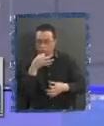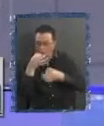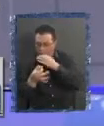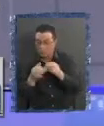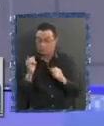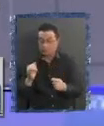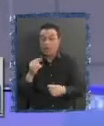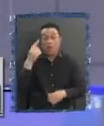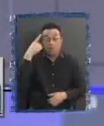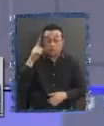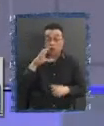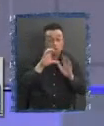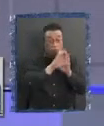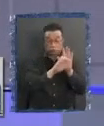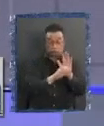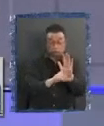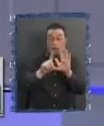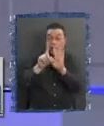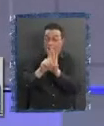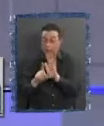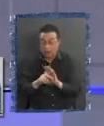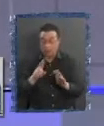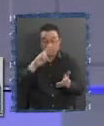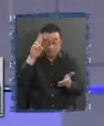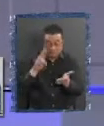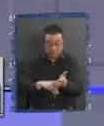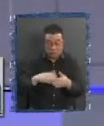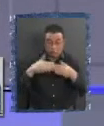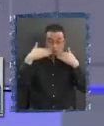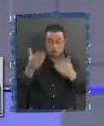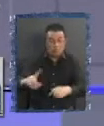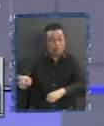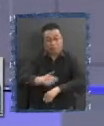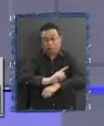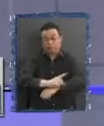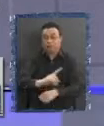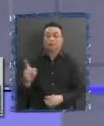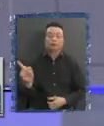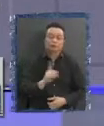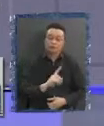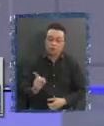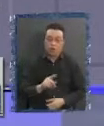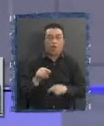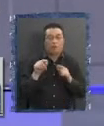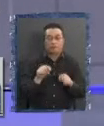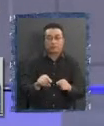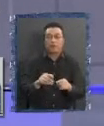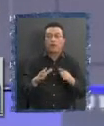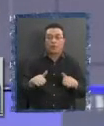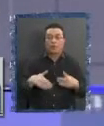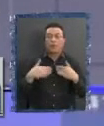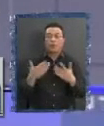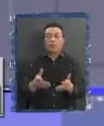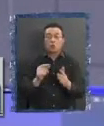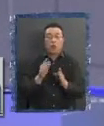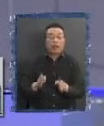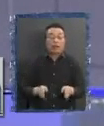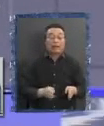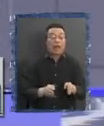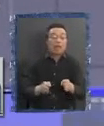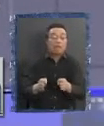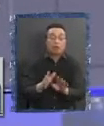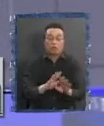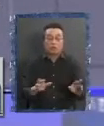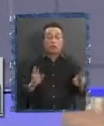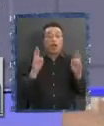ni la constitución ni las leyes crean realidad en forma inmediata, sino que van como, que generan una hoja de ruta, que ojalá que esta